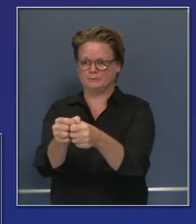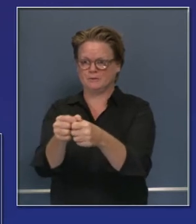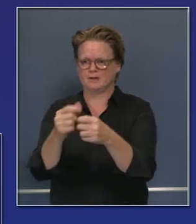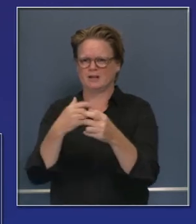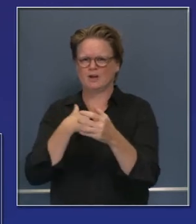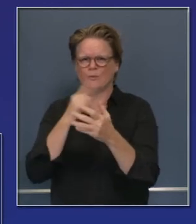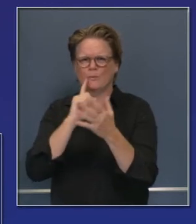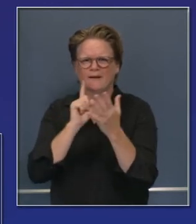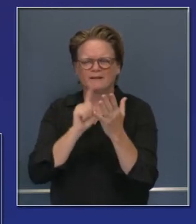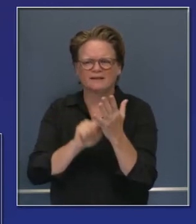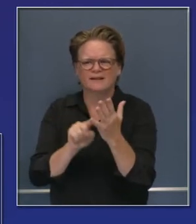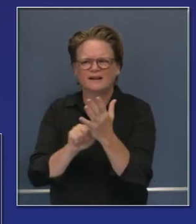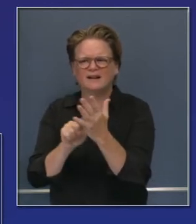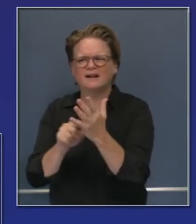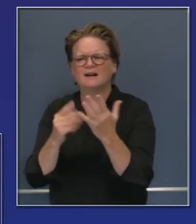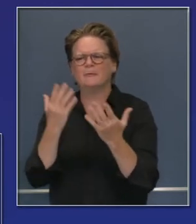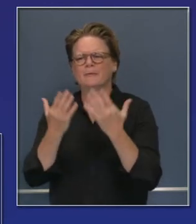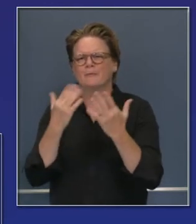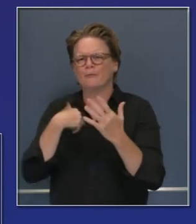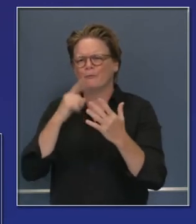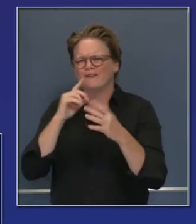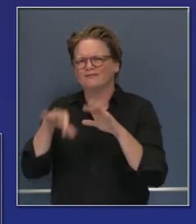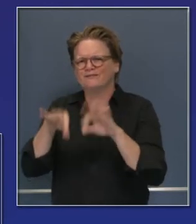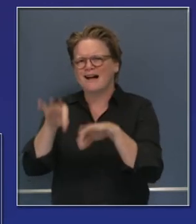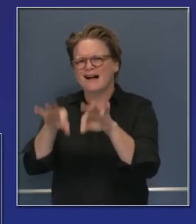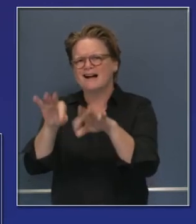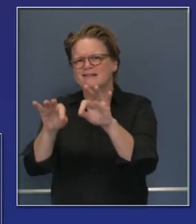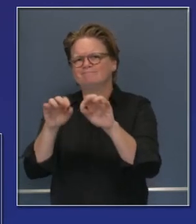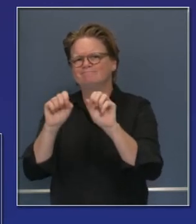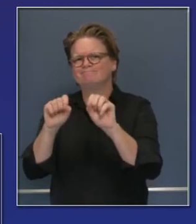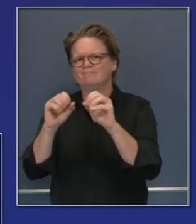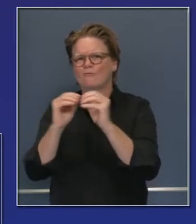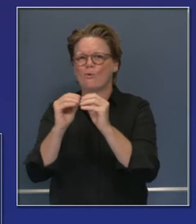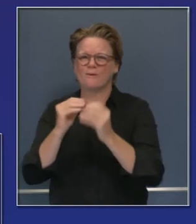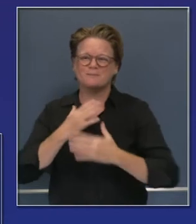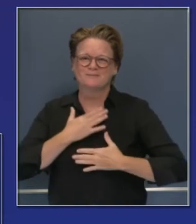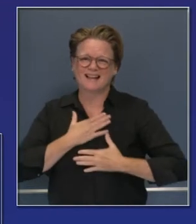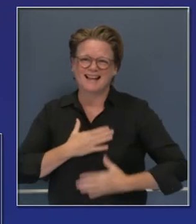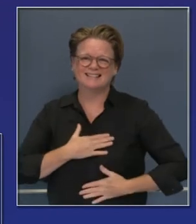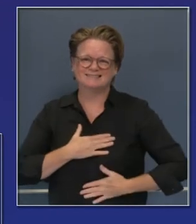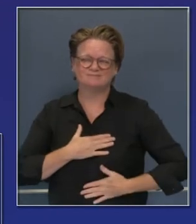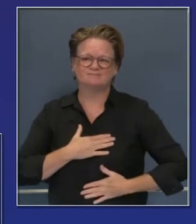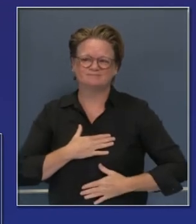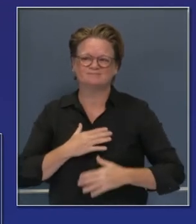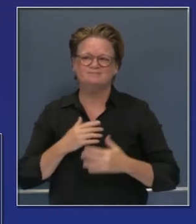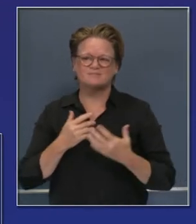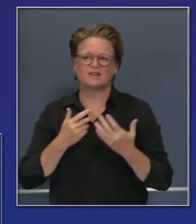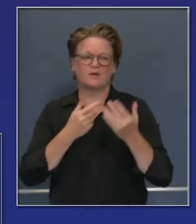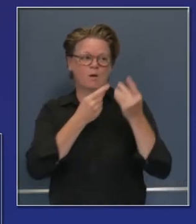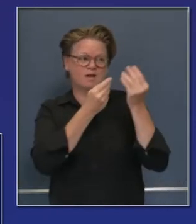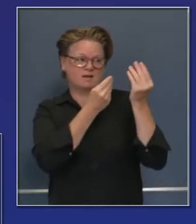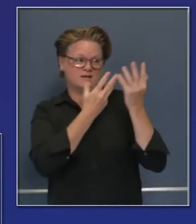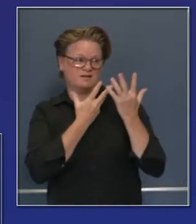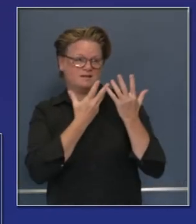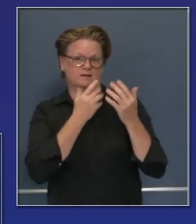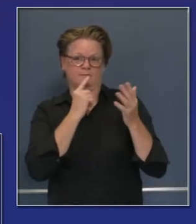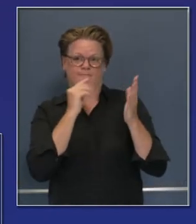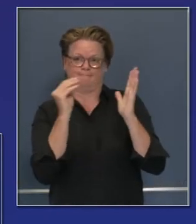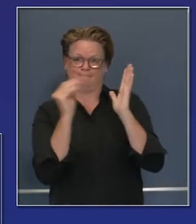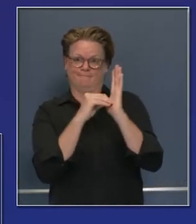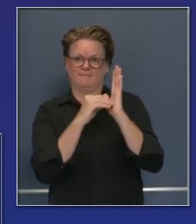buscamos a la población y por ahí se descubren tal vez cadáveres, lamentablemente, pero hasta ahora sabemos que hemos identificado